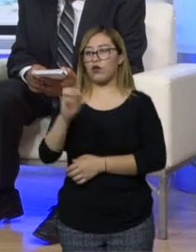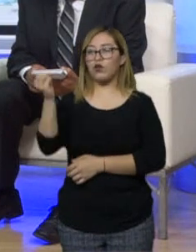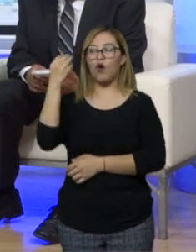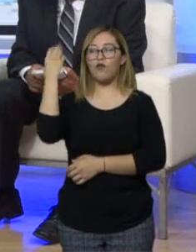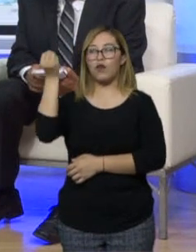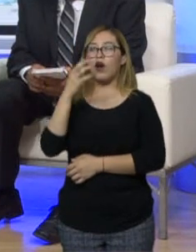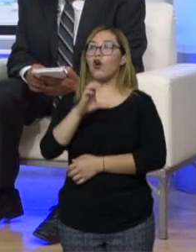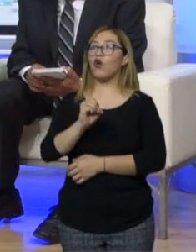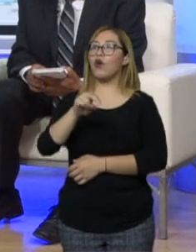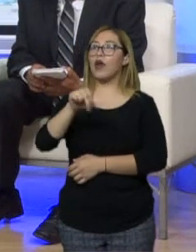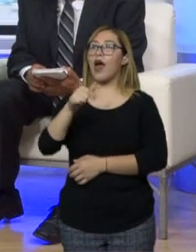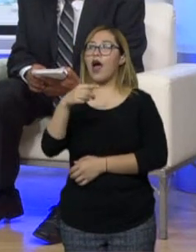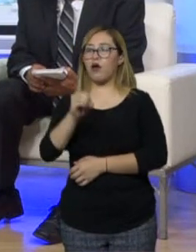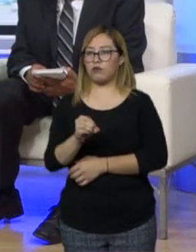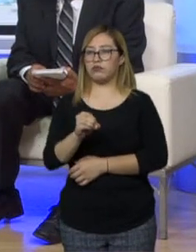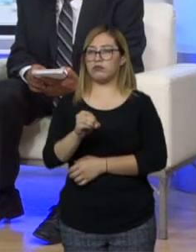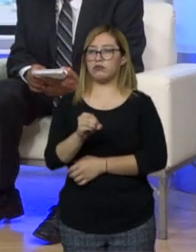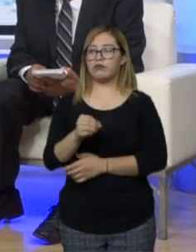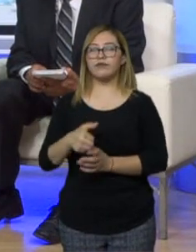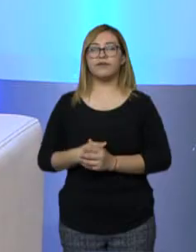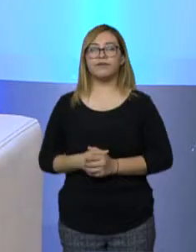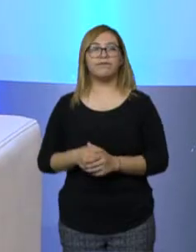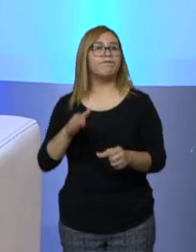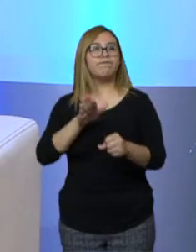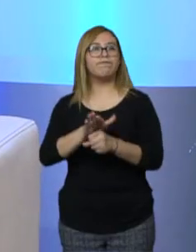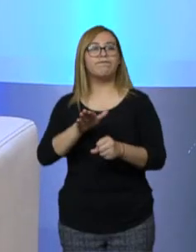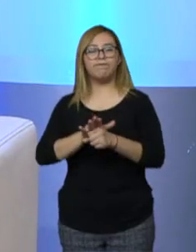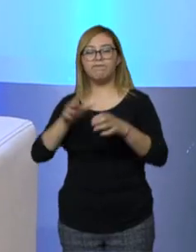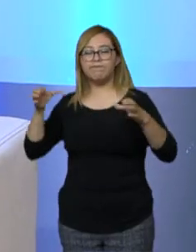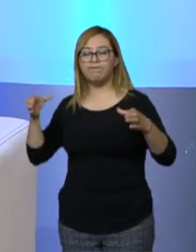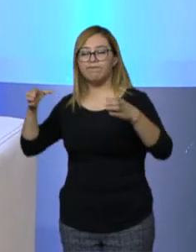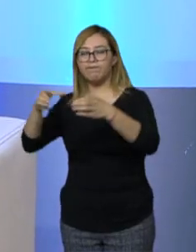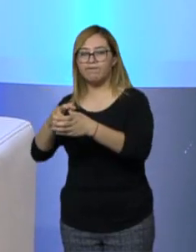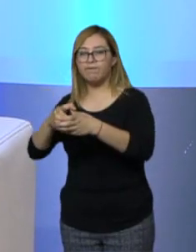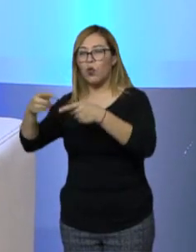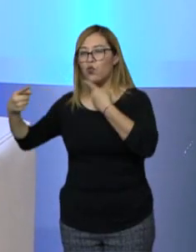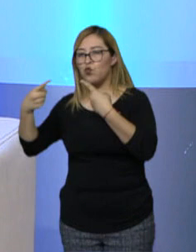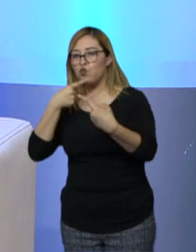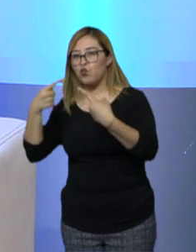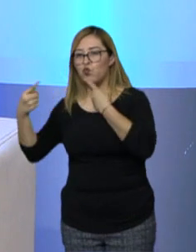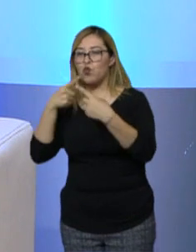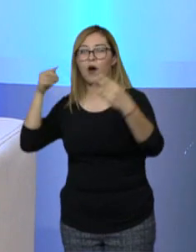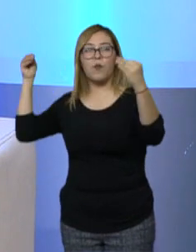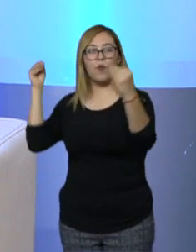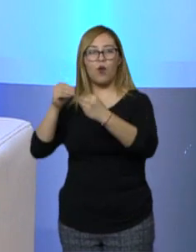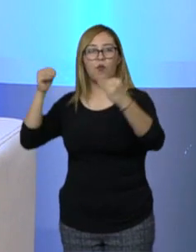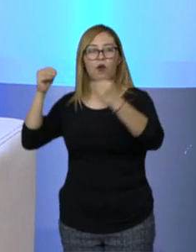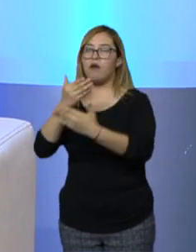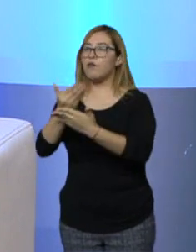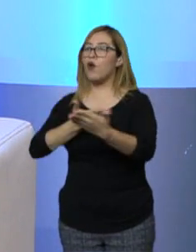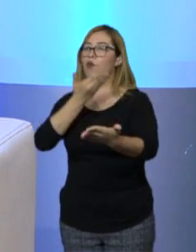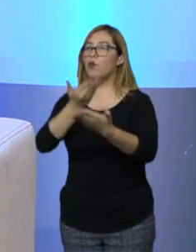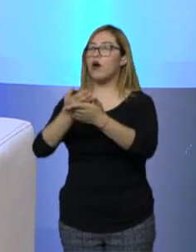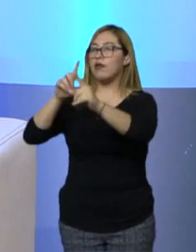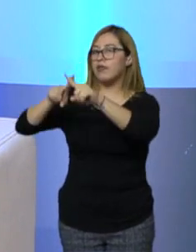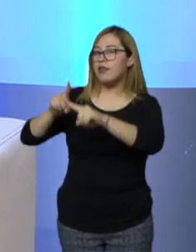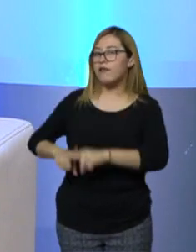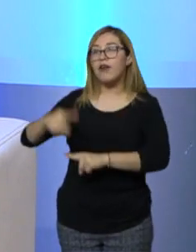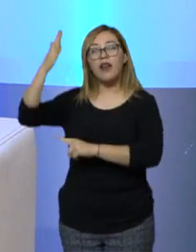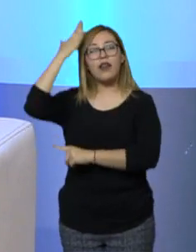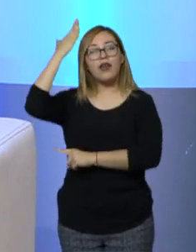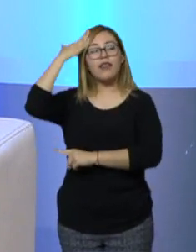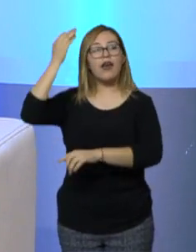institucional, un foro permanente de diálogo, debate y propuesta de los mandatarios estatales. Ahora,